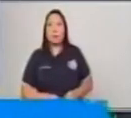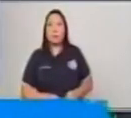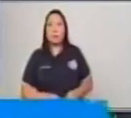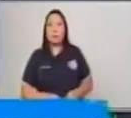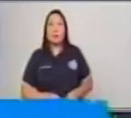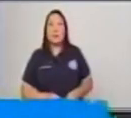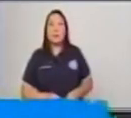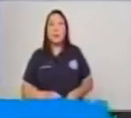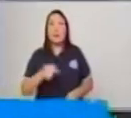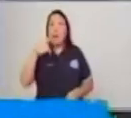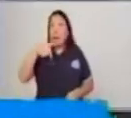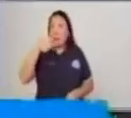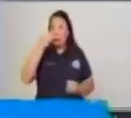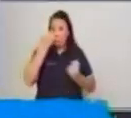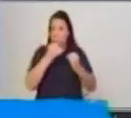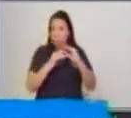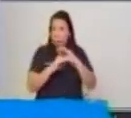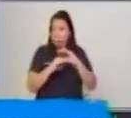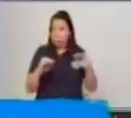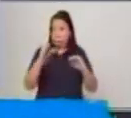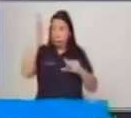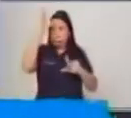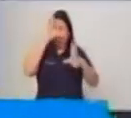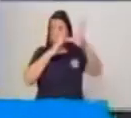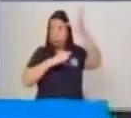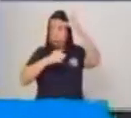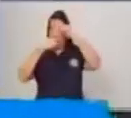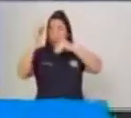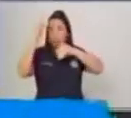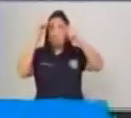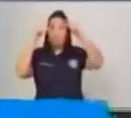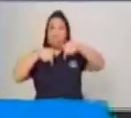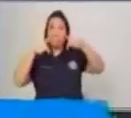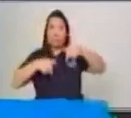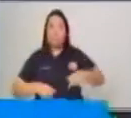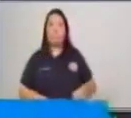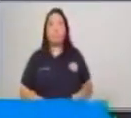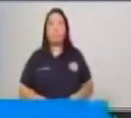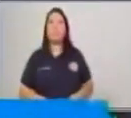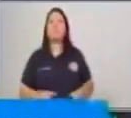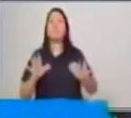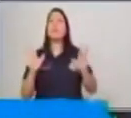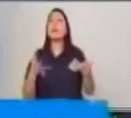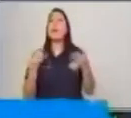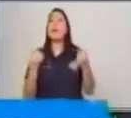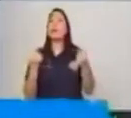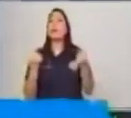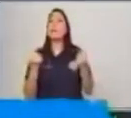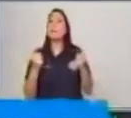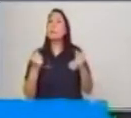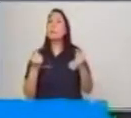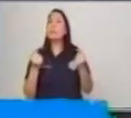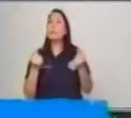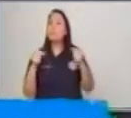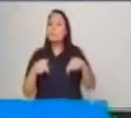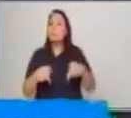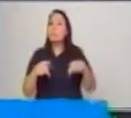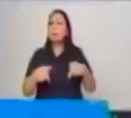Y eso fue lo que aprendimos el día de hoy en la clase. ¿Qué hicimos el día de hoy en la clase?